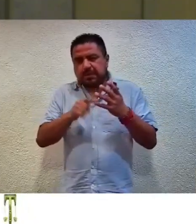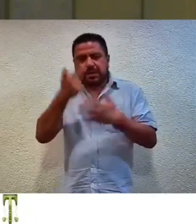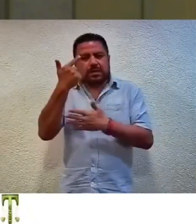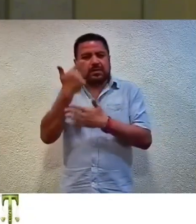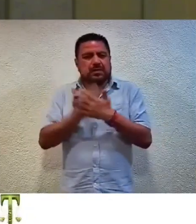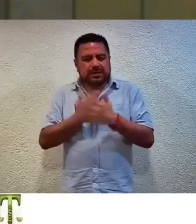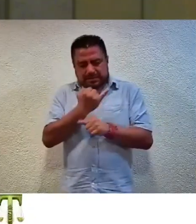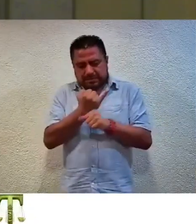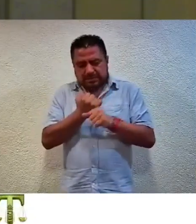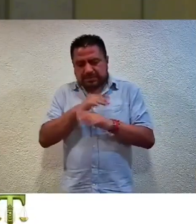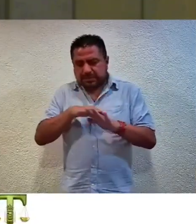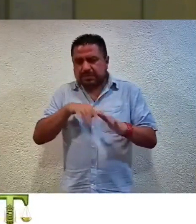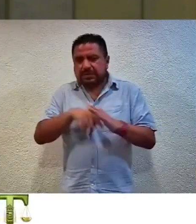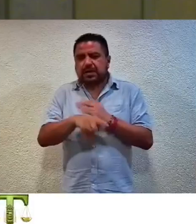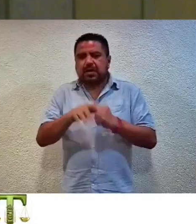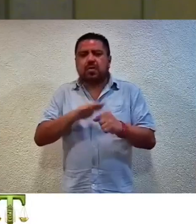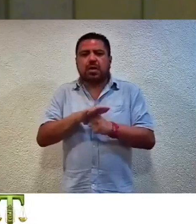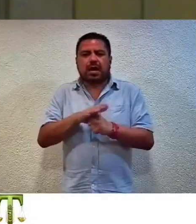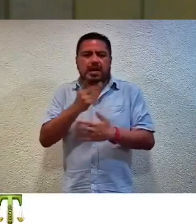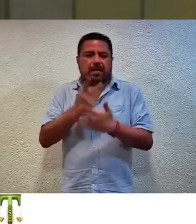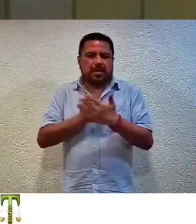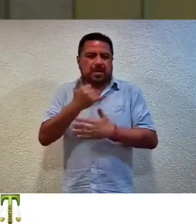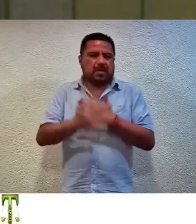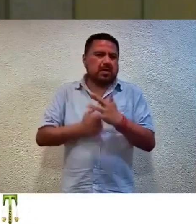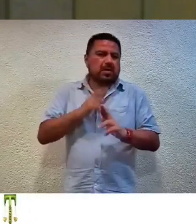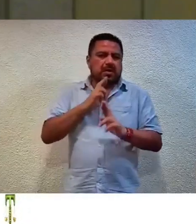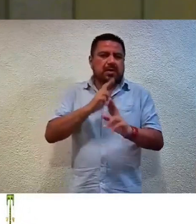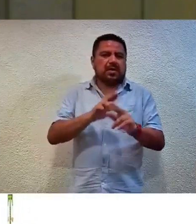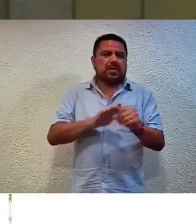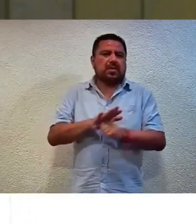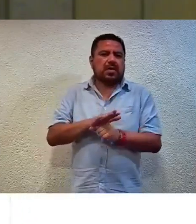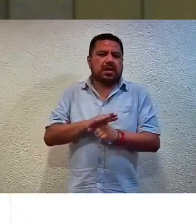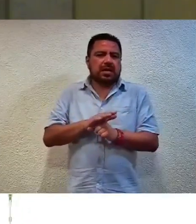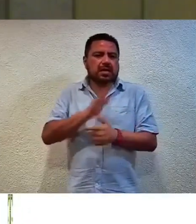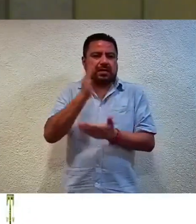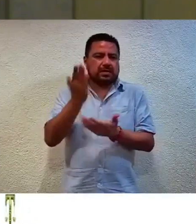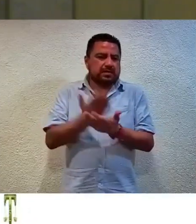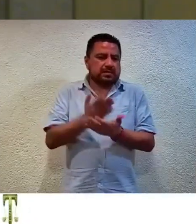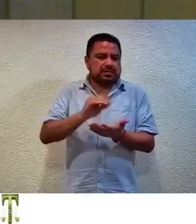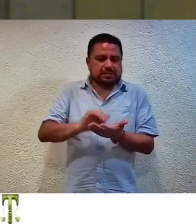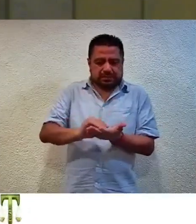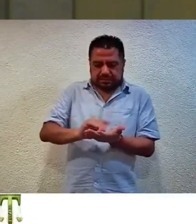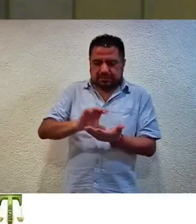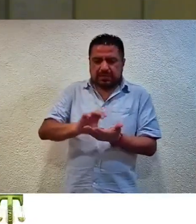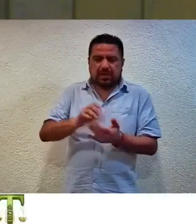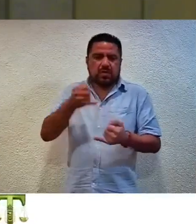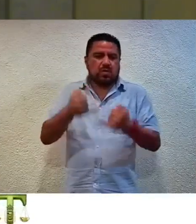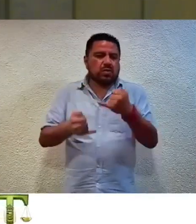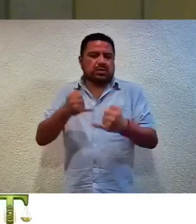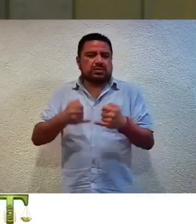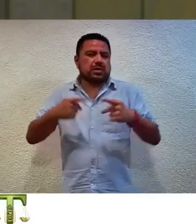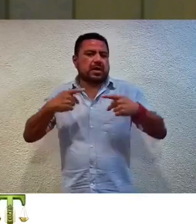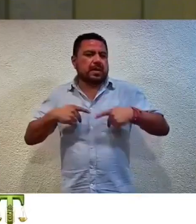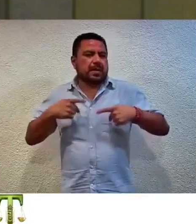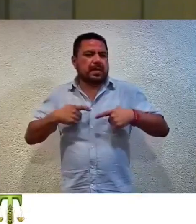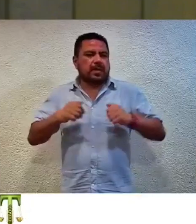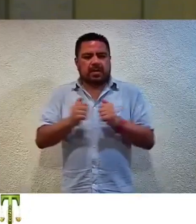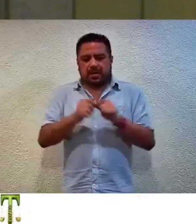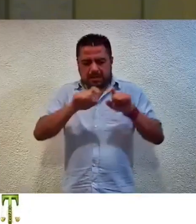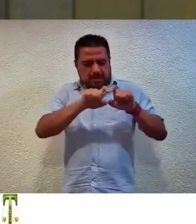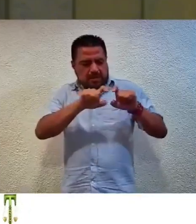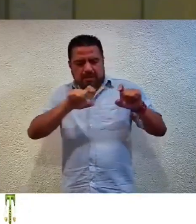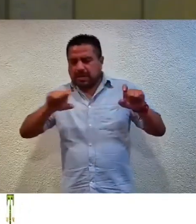para analizar y resolver corresponde a un proyecto de resolución relativo al expediente de juicio de la ciudadanía con clave